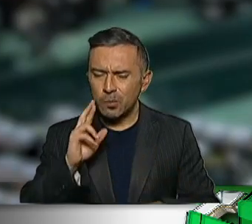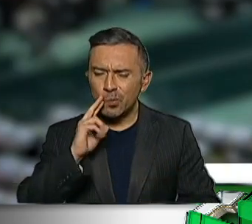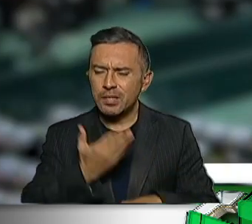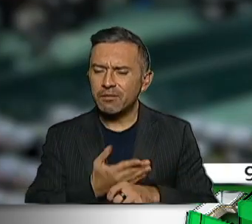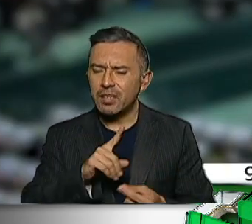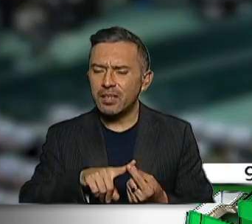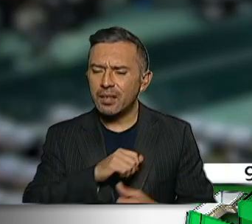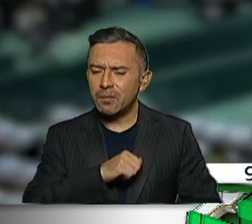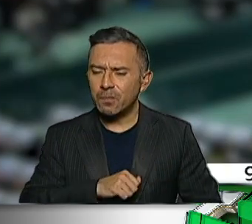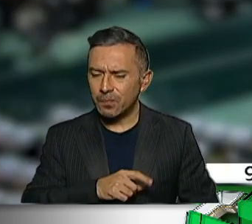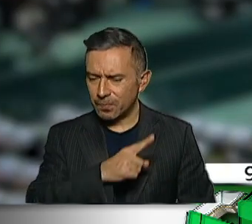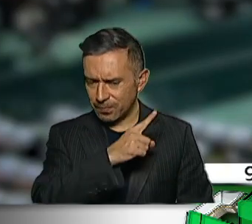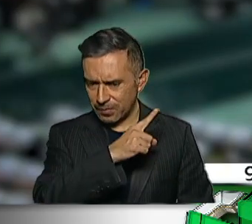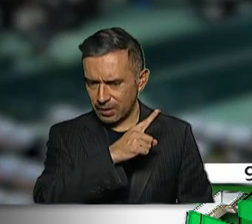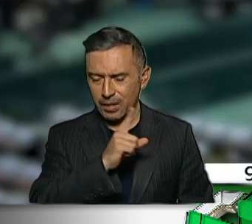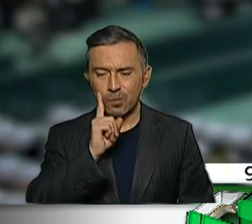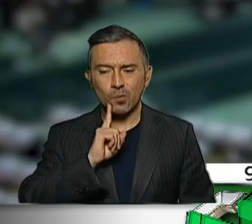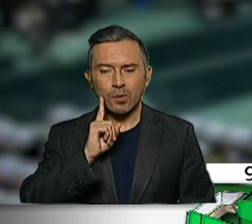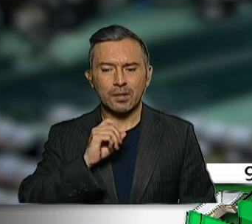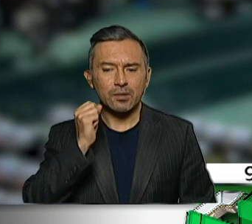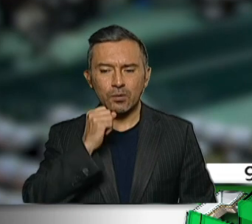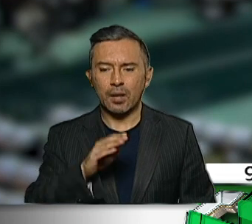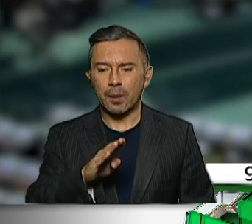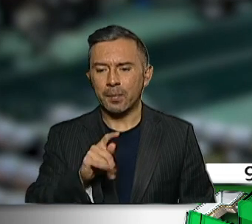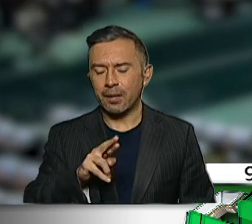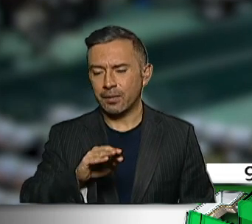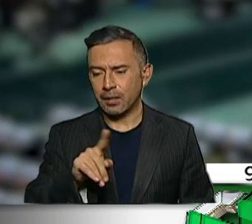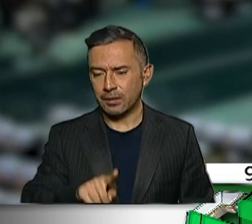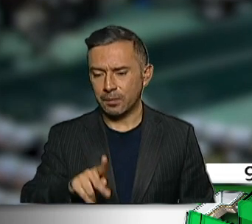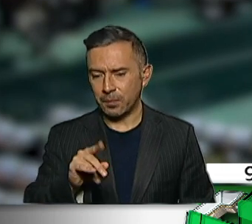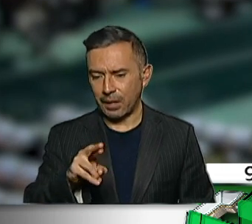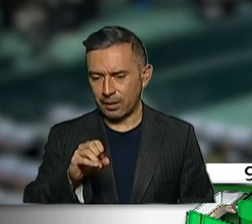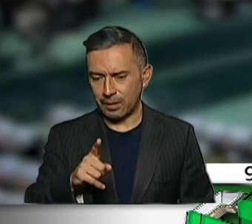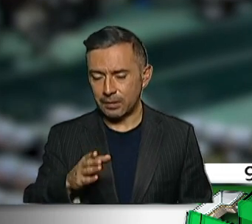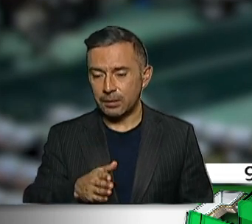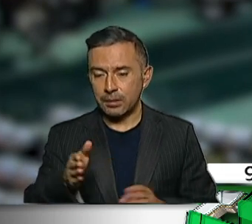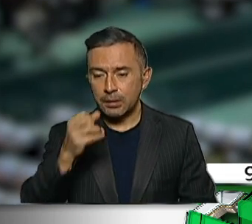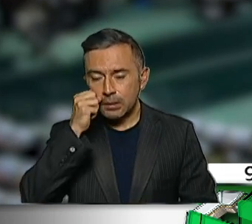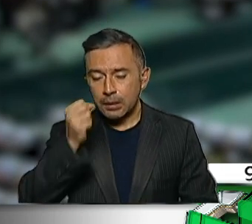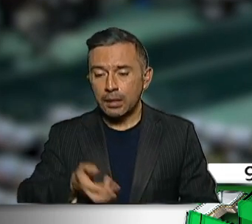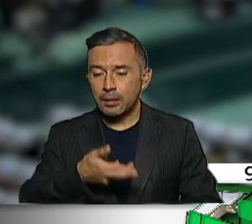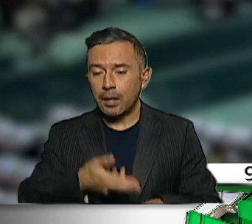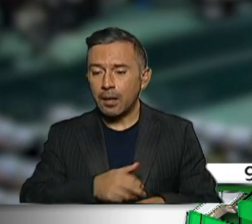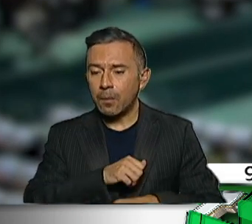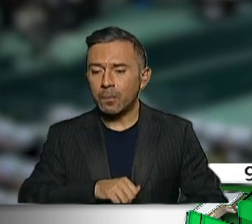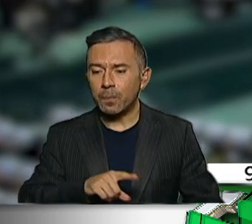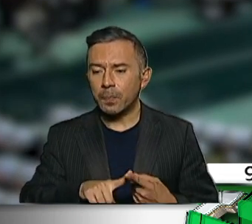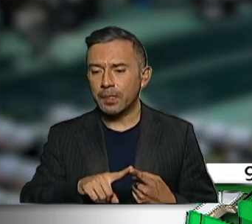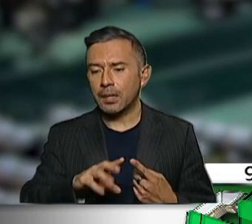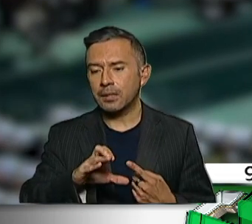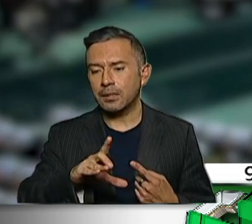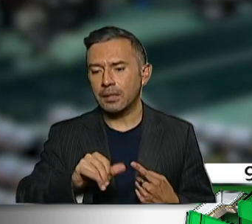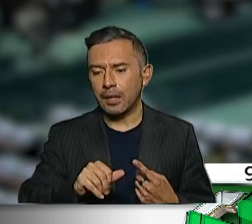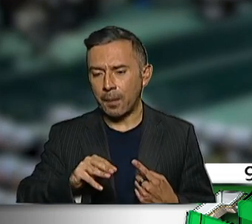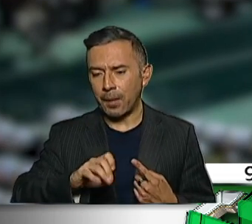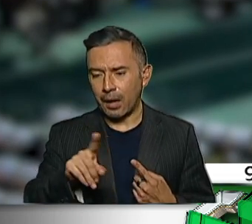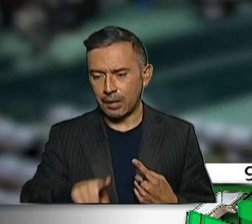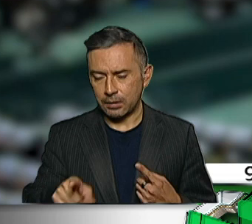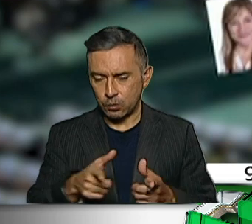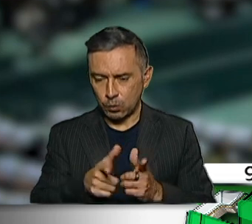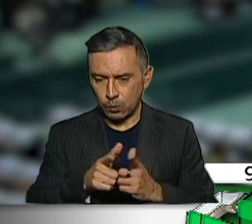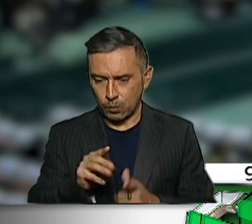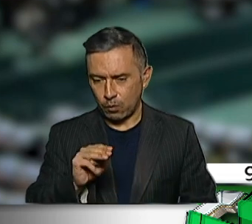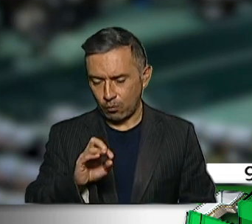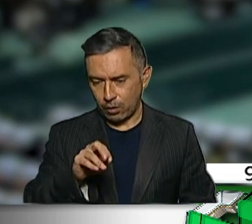Paredes Ranquel del PRI. Las secretarías estarán conformadas por la diputada Cecilia Márquez Alcádez de Morena, la diputada